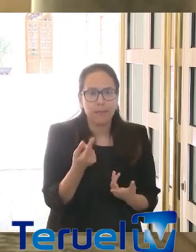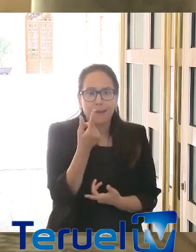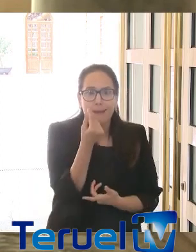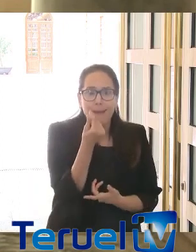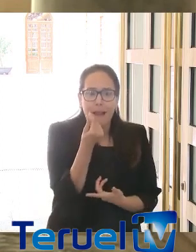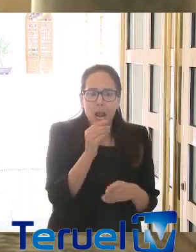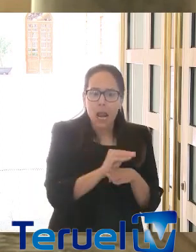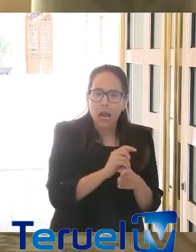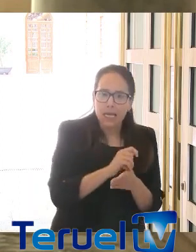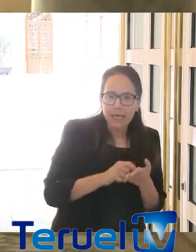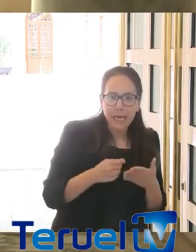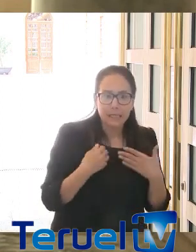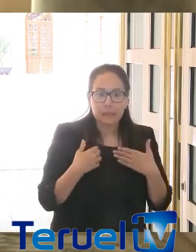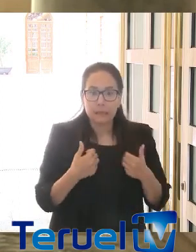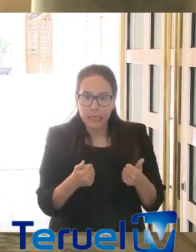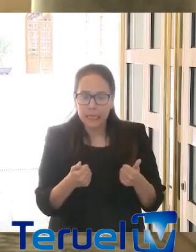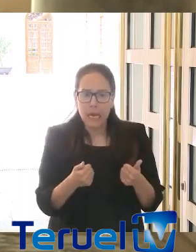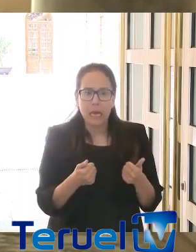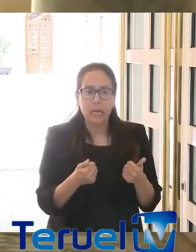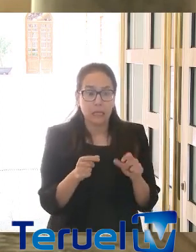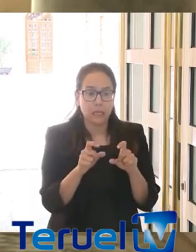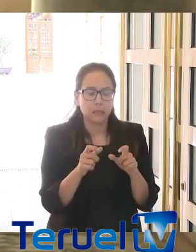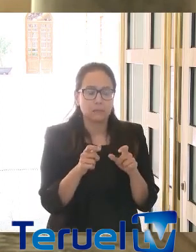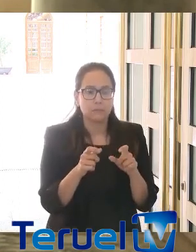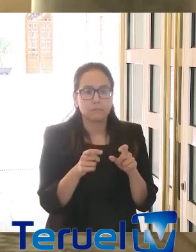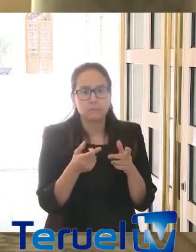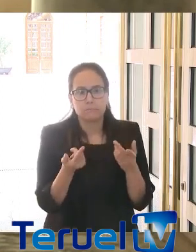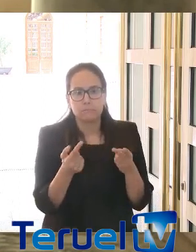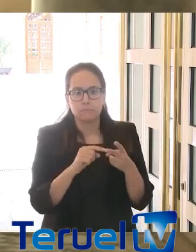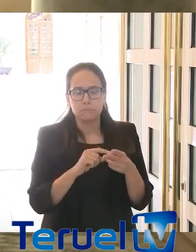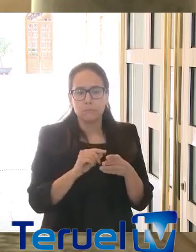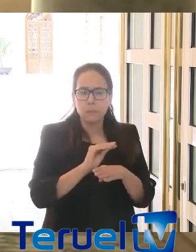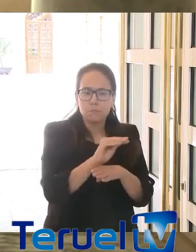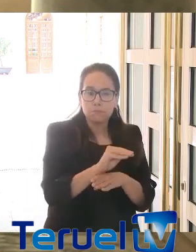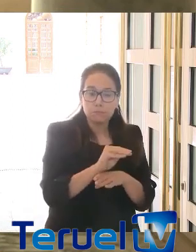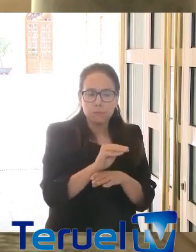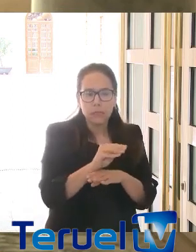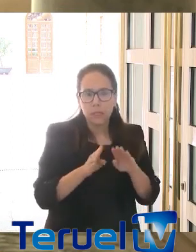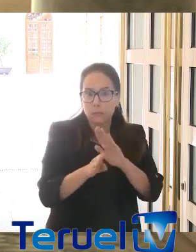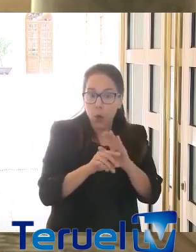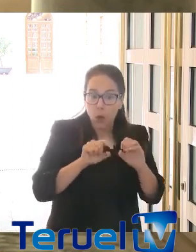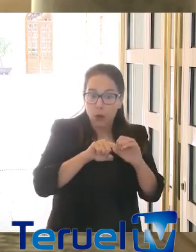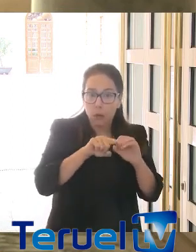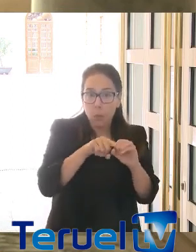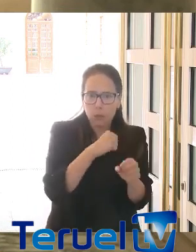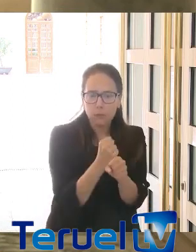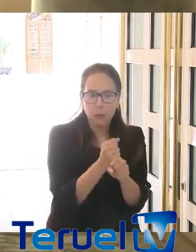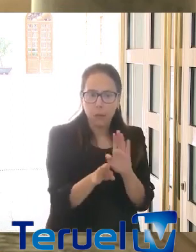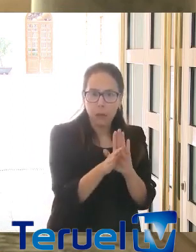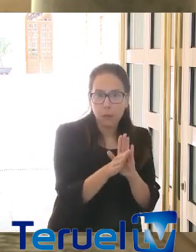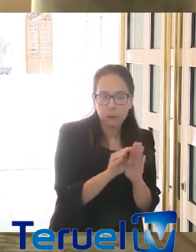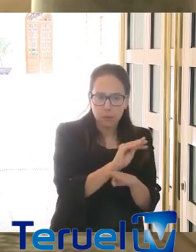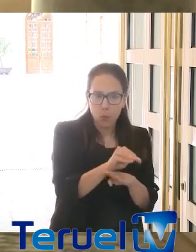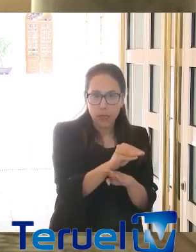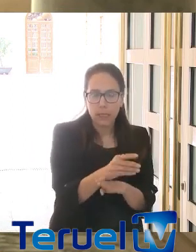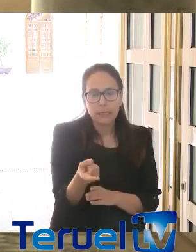aparte de la sanidad, la liquidez de las empresas, el mantenimiento de los puestos de trabajo, la ayuda de todo tipo a